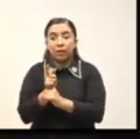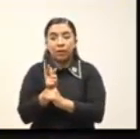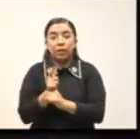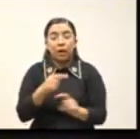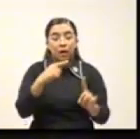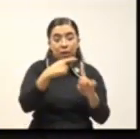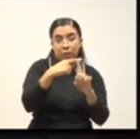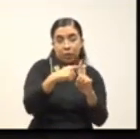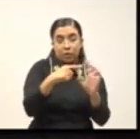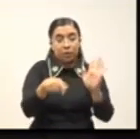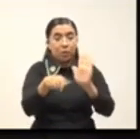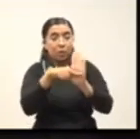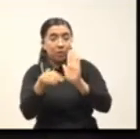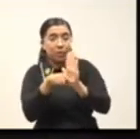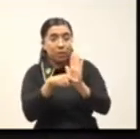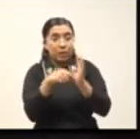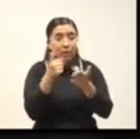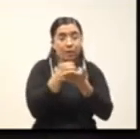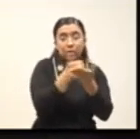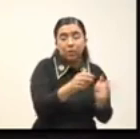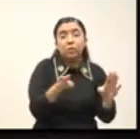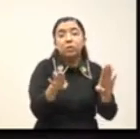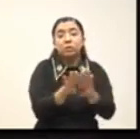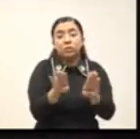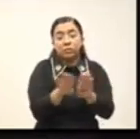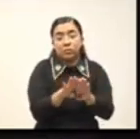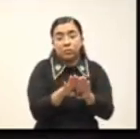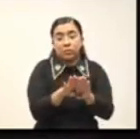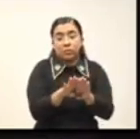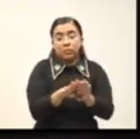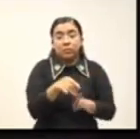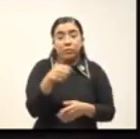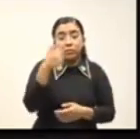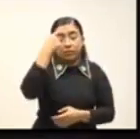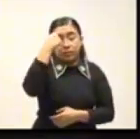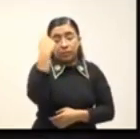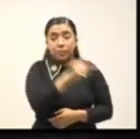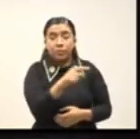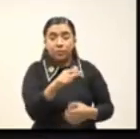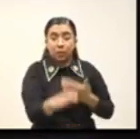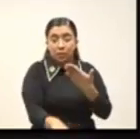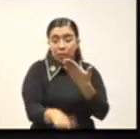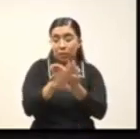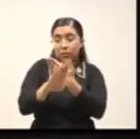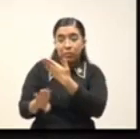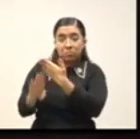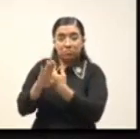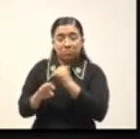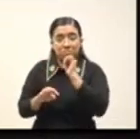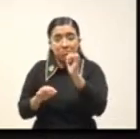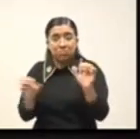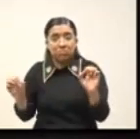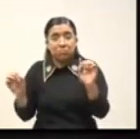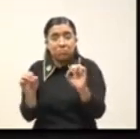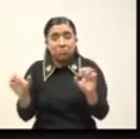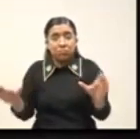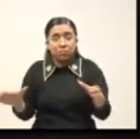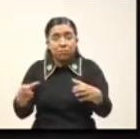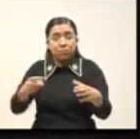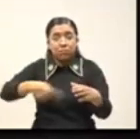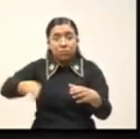positiva como negativa. Me refiero a que puedan ser actores que lleguen a oponerse a nuestros intereses, o a los aliados,